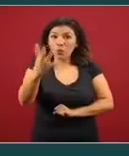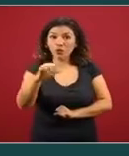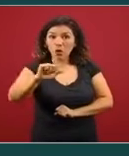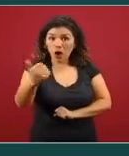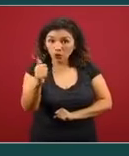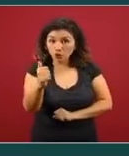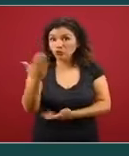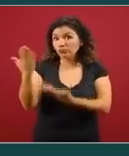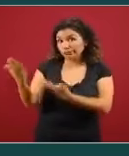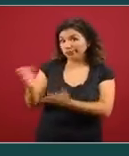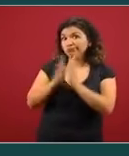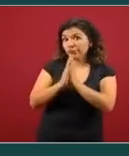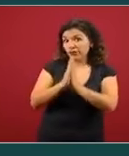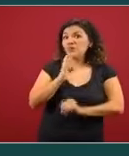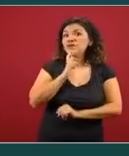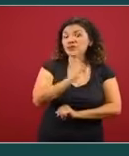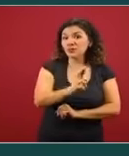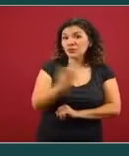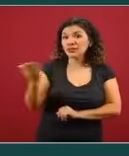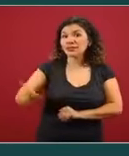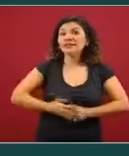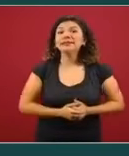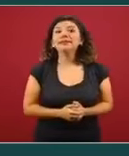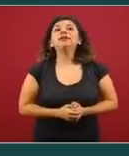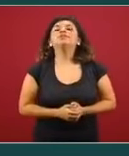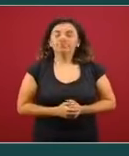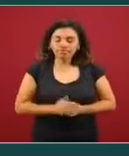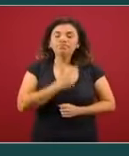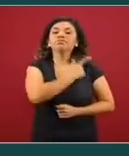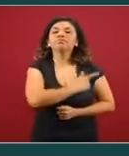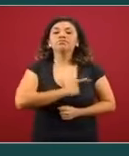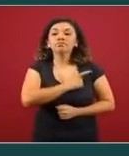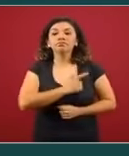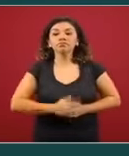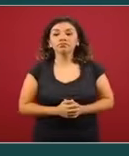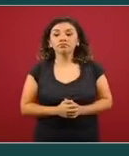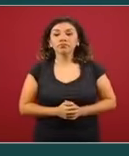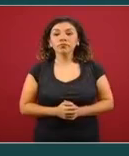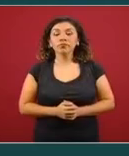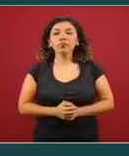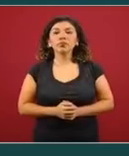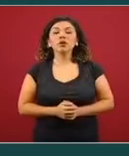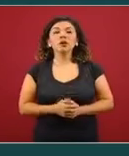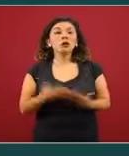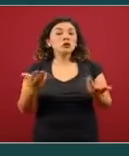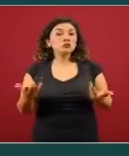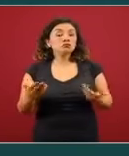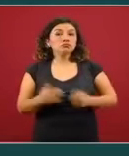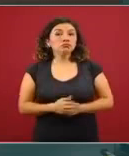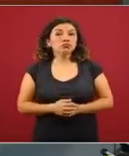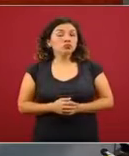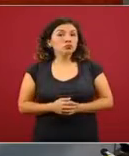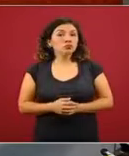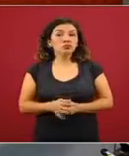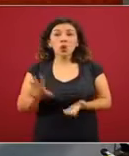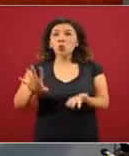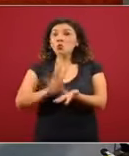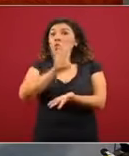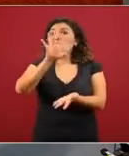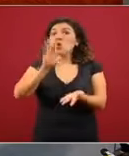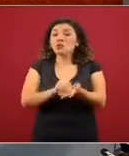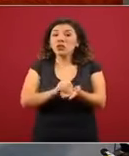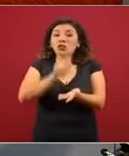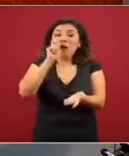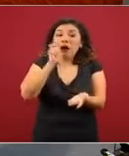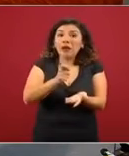También le pediríamos, Enrique, su comentario. Con todo gusto, señor. Como parte integrante del Sistema